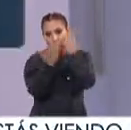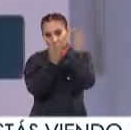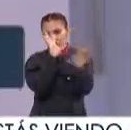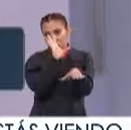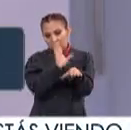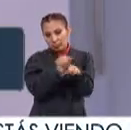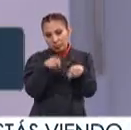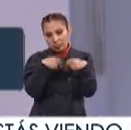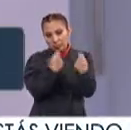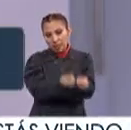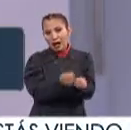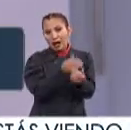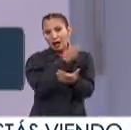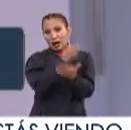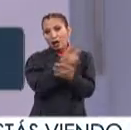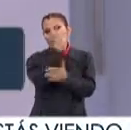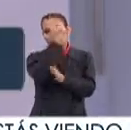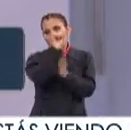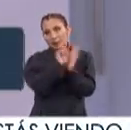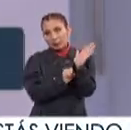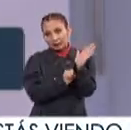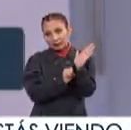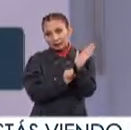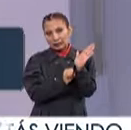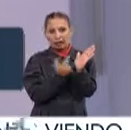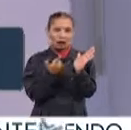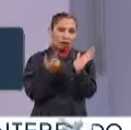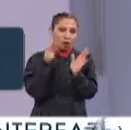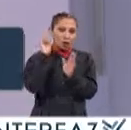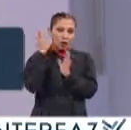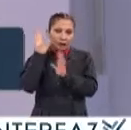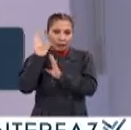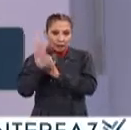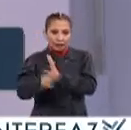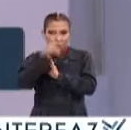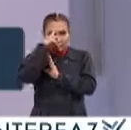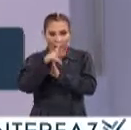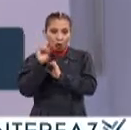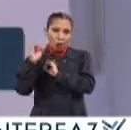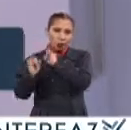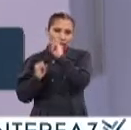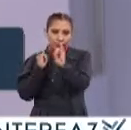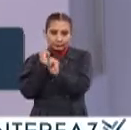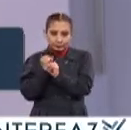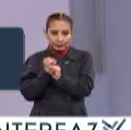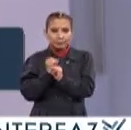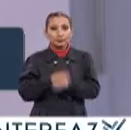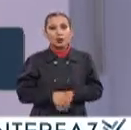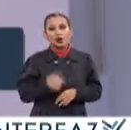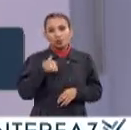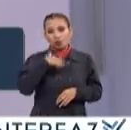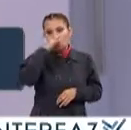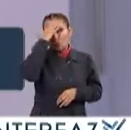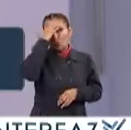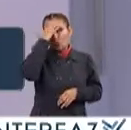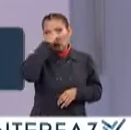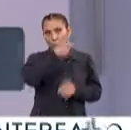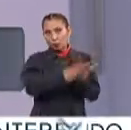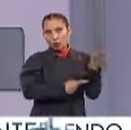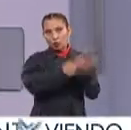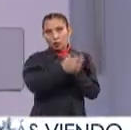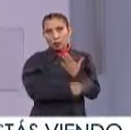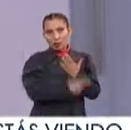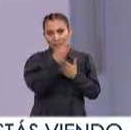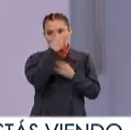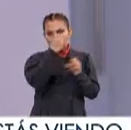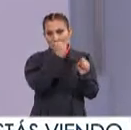permite Realizar una estancia De un semestre Ya sea en una universidad Nacional O internacional Yo conozco De este programa